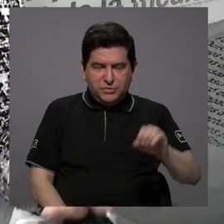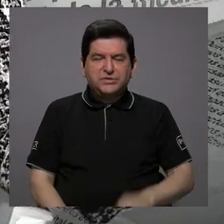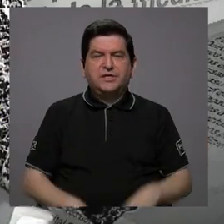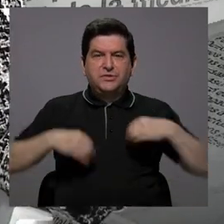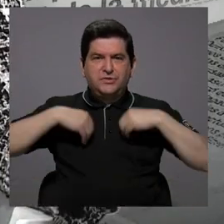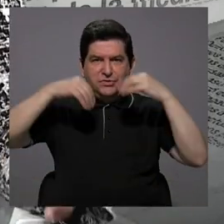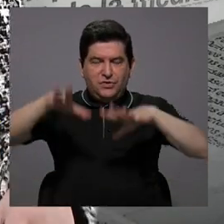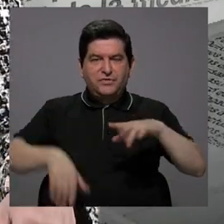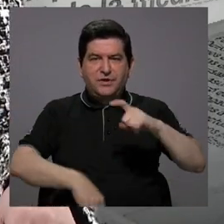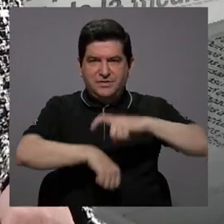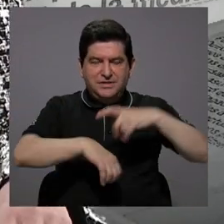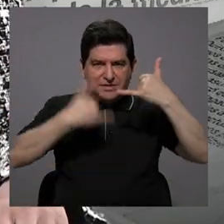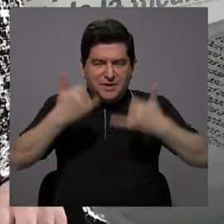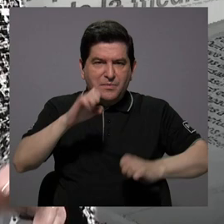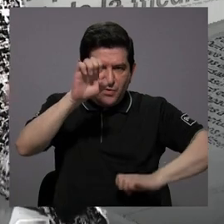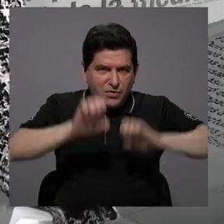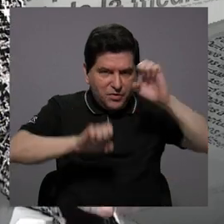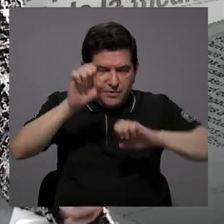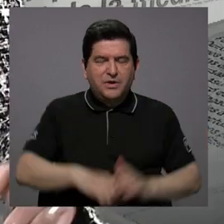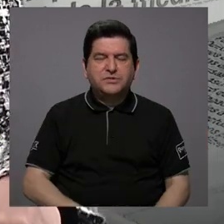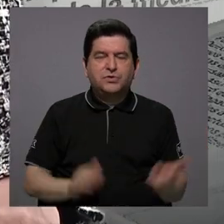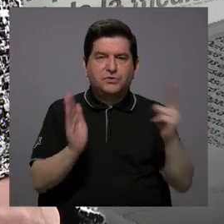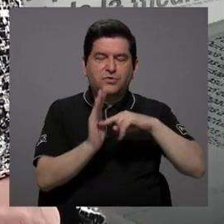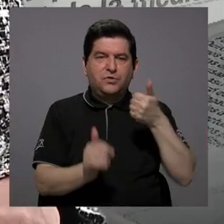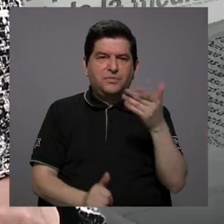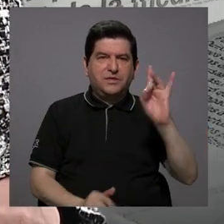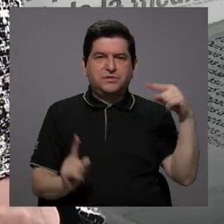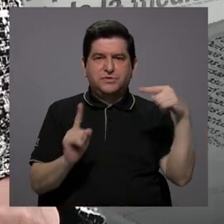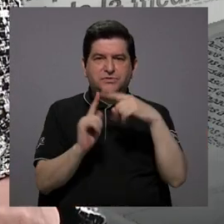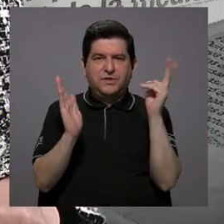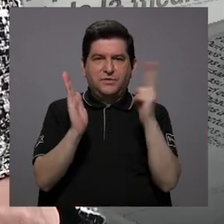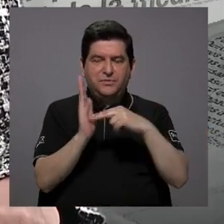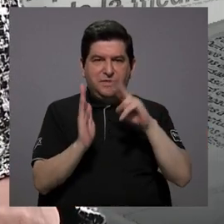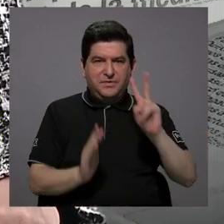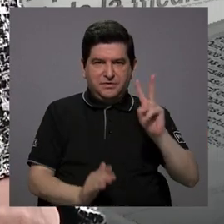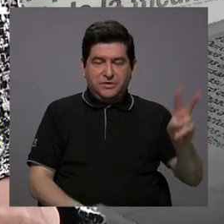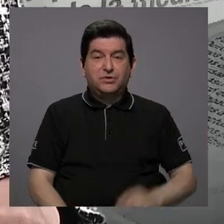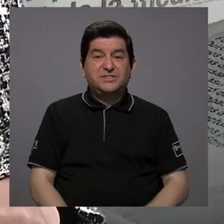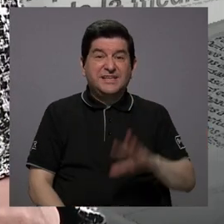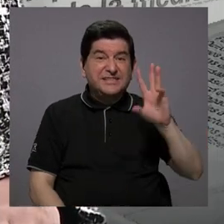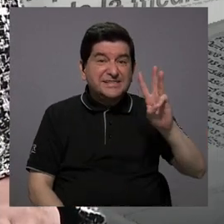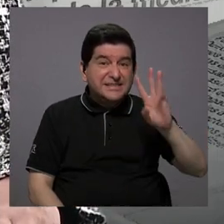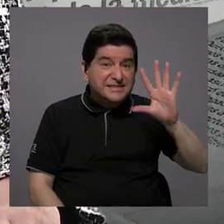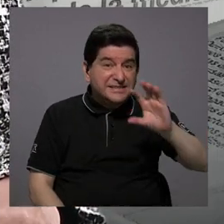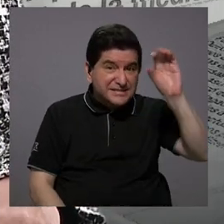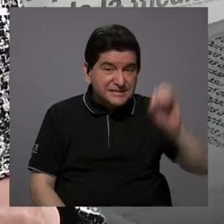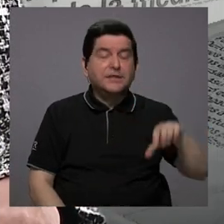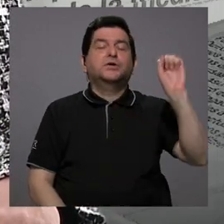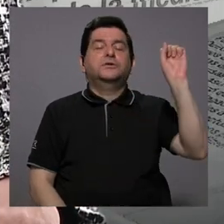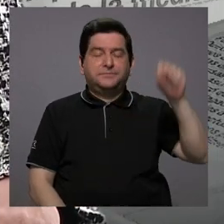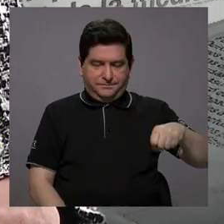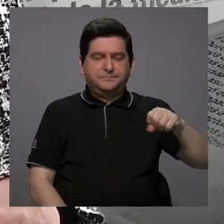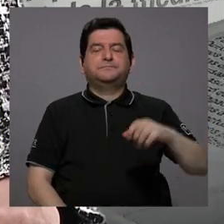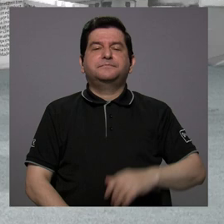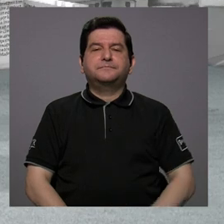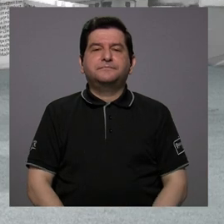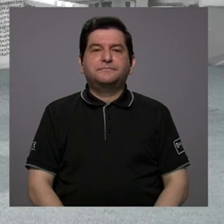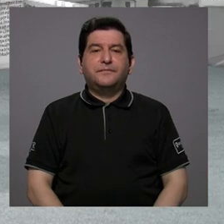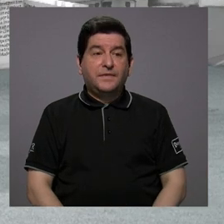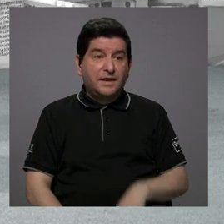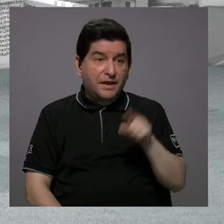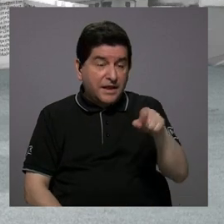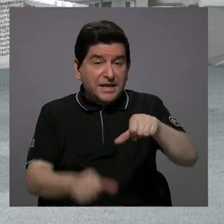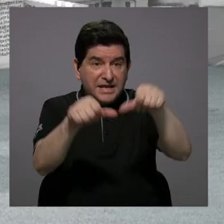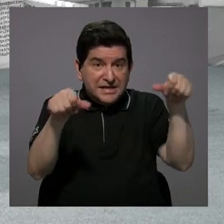las renuncias de este periodo de evaluación que fueron del 2018 al 2022. ¿65%? El 65.4% son